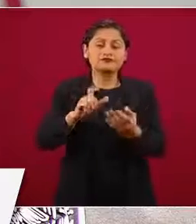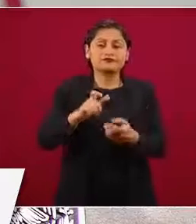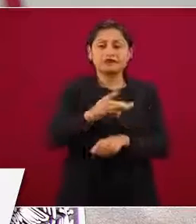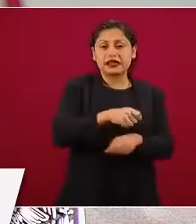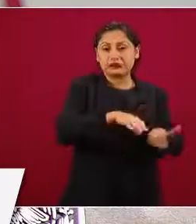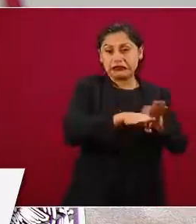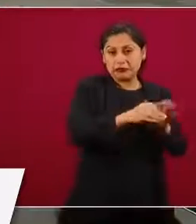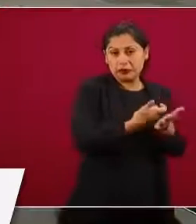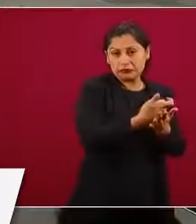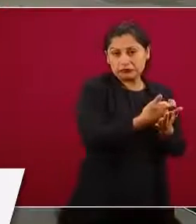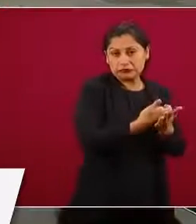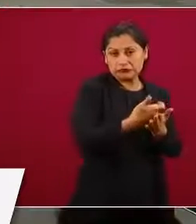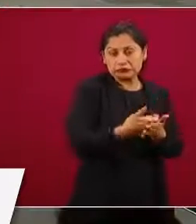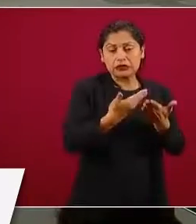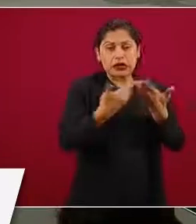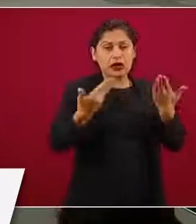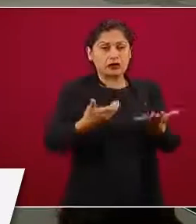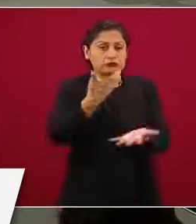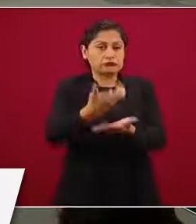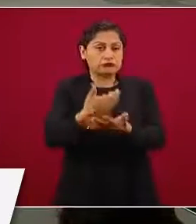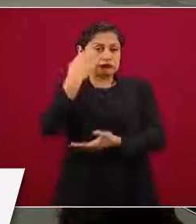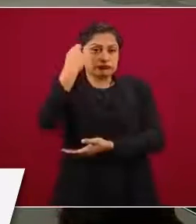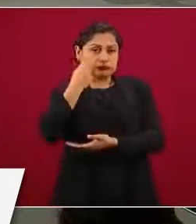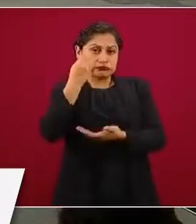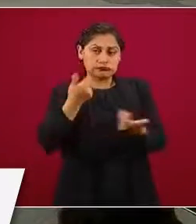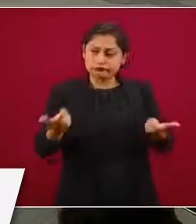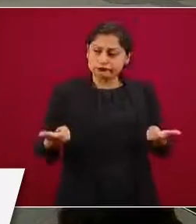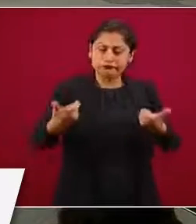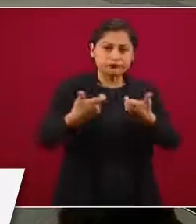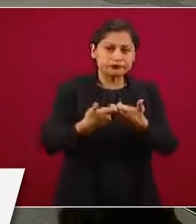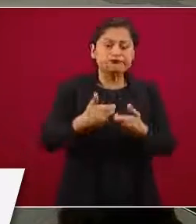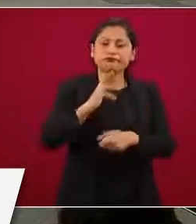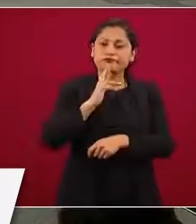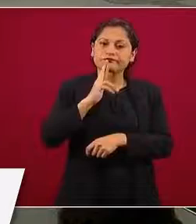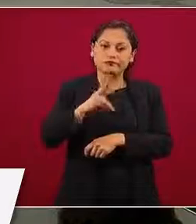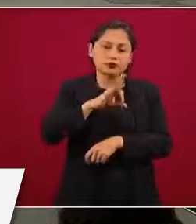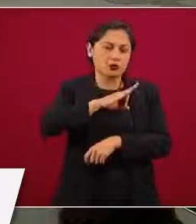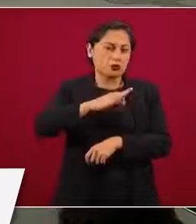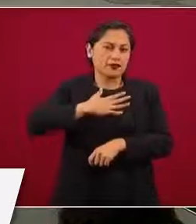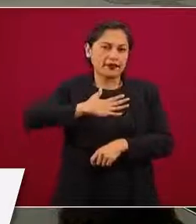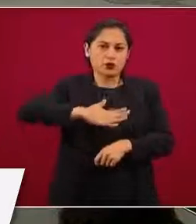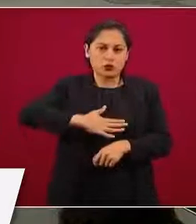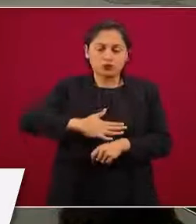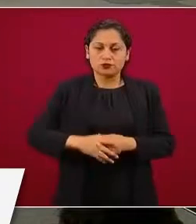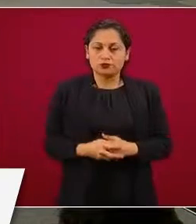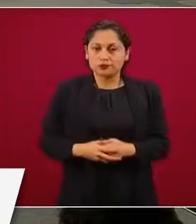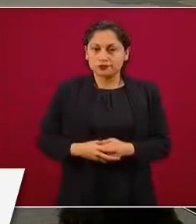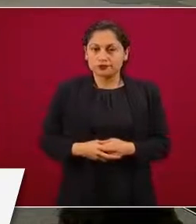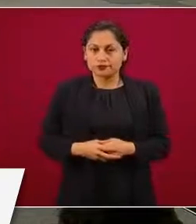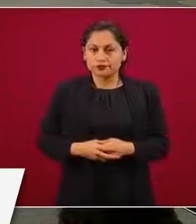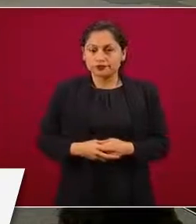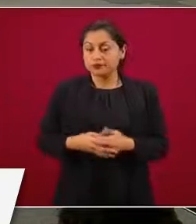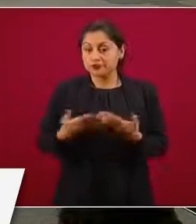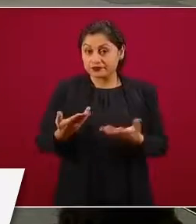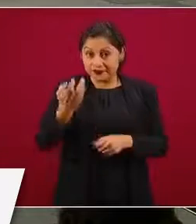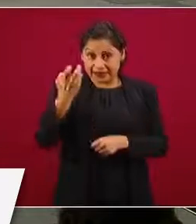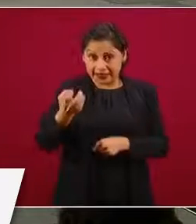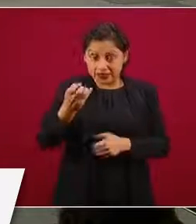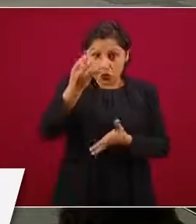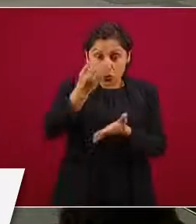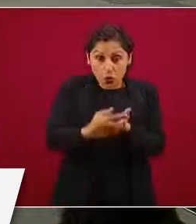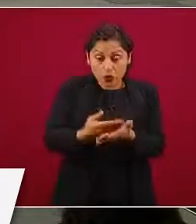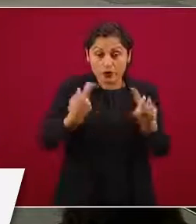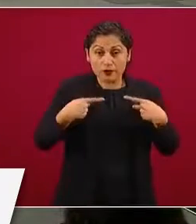retirarse en condiciones dignas y justas. Si pasamos a la siguiente, esto va a cambiar no nada más para los que llegan a los 25